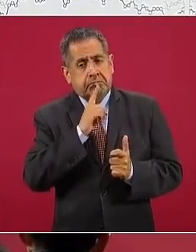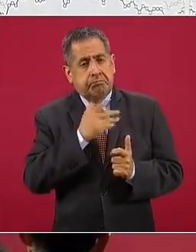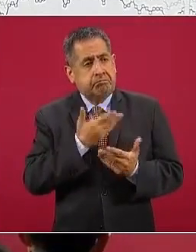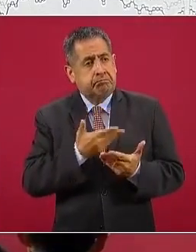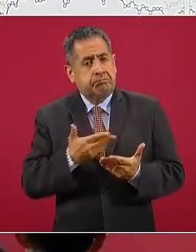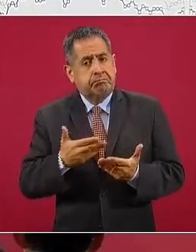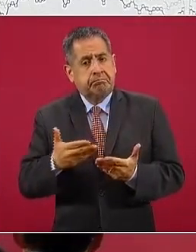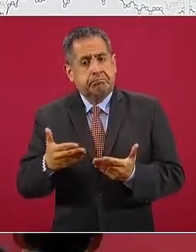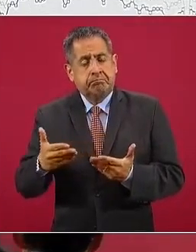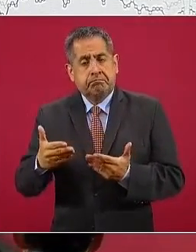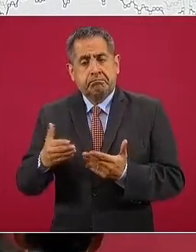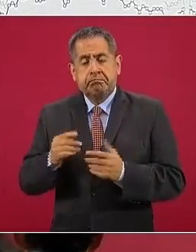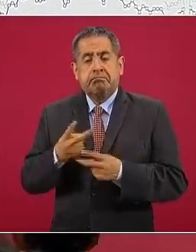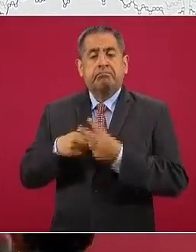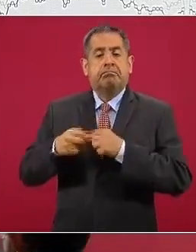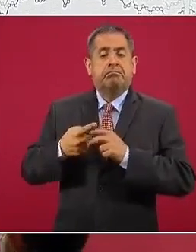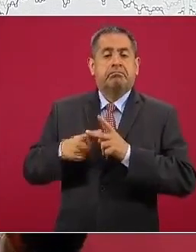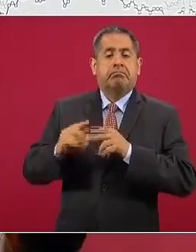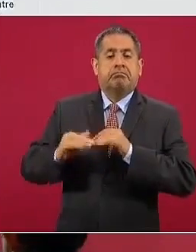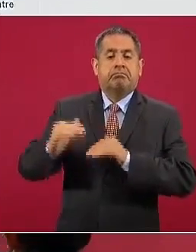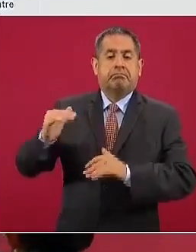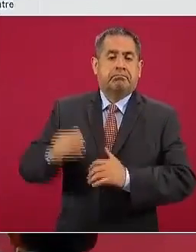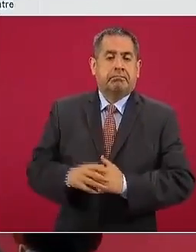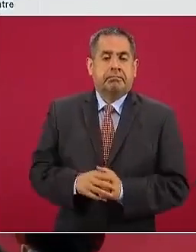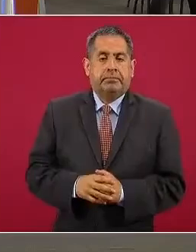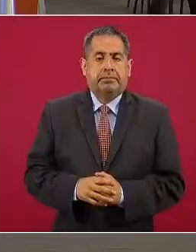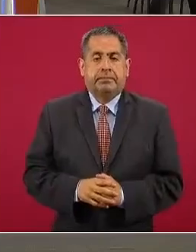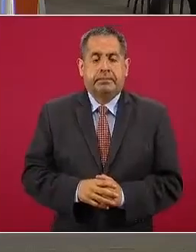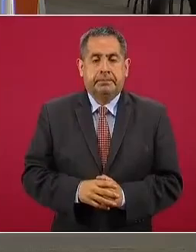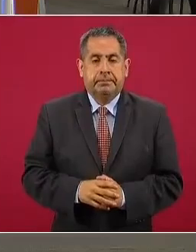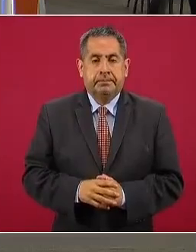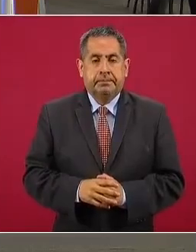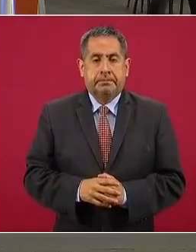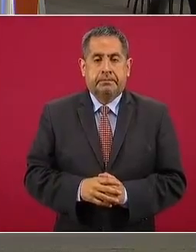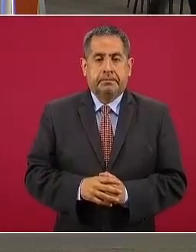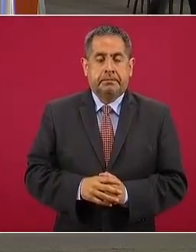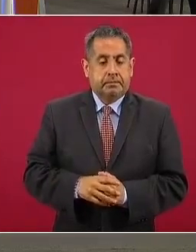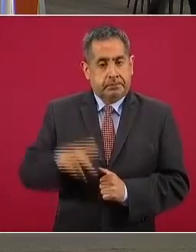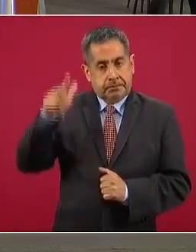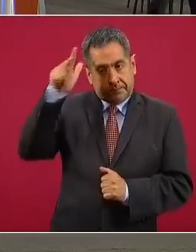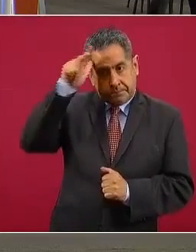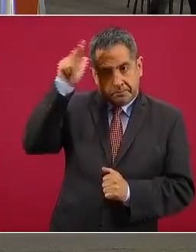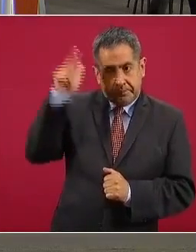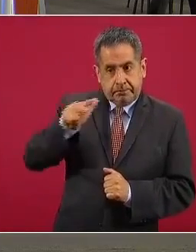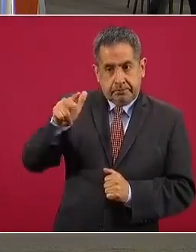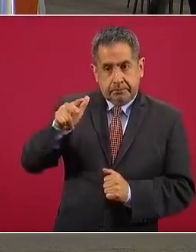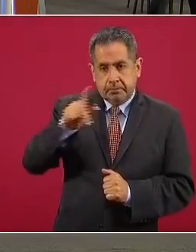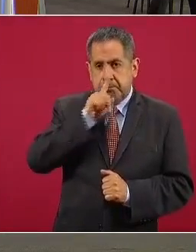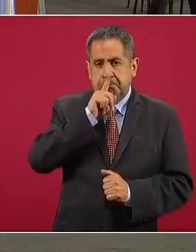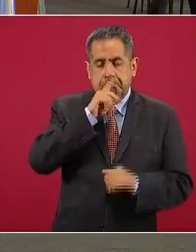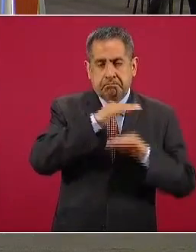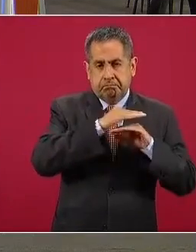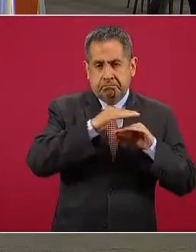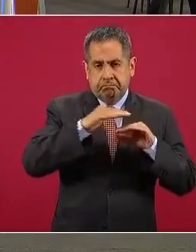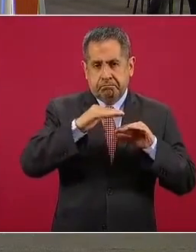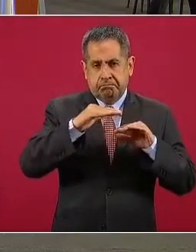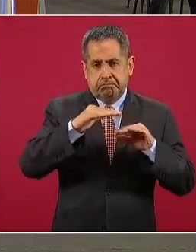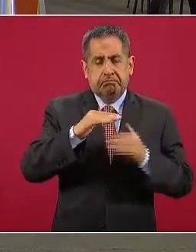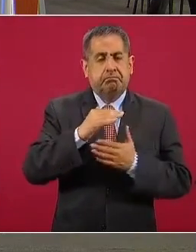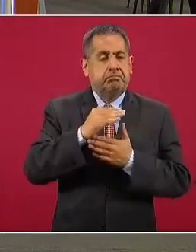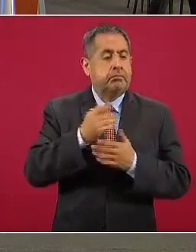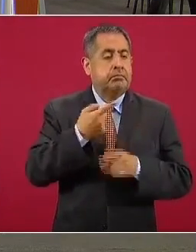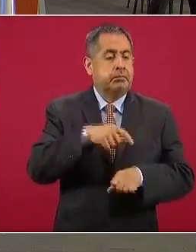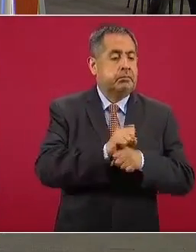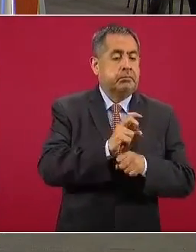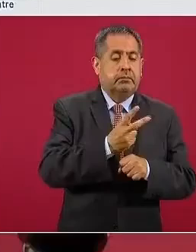quincena de junio. Gracias. La siguiente. Hidalgo, una meseta, luego una segunda meseta entre la